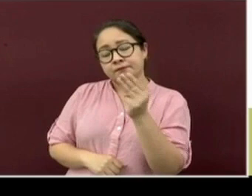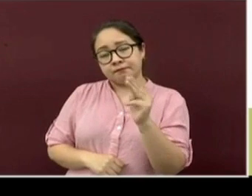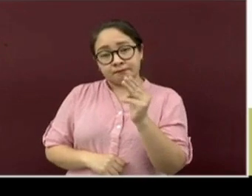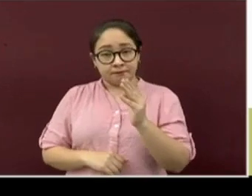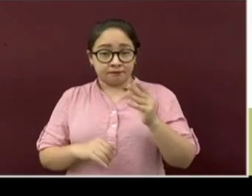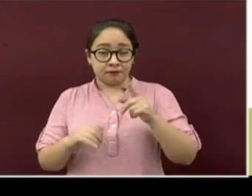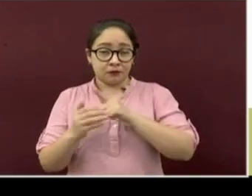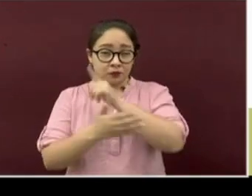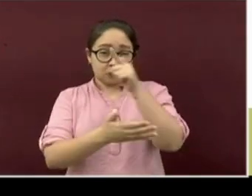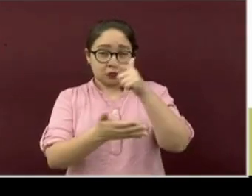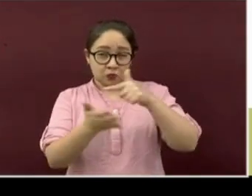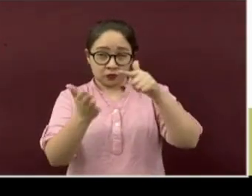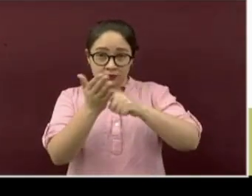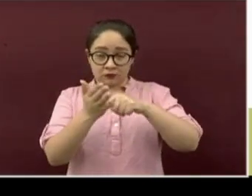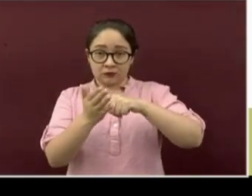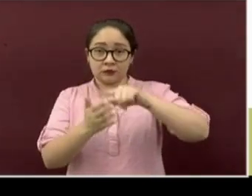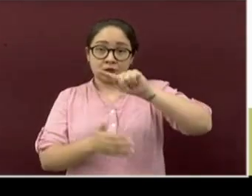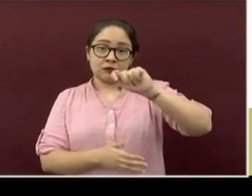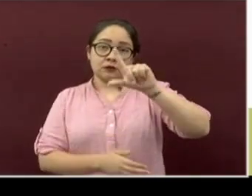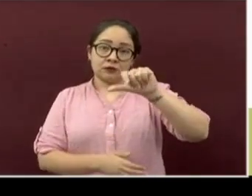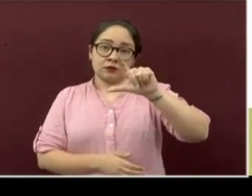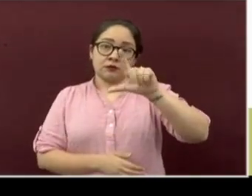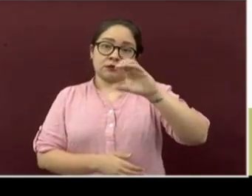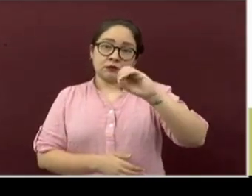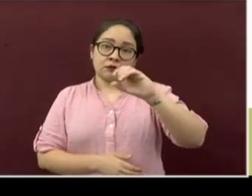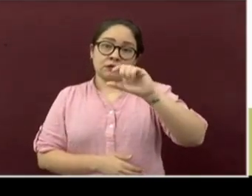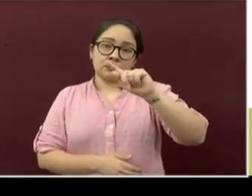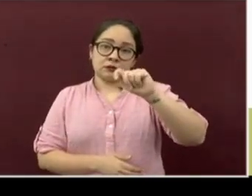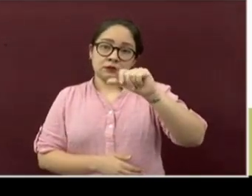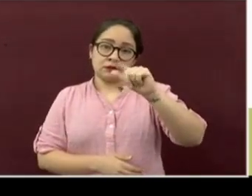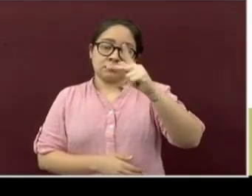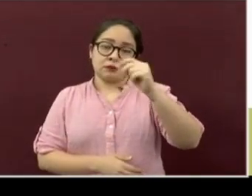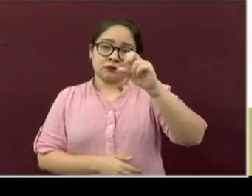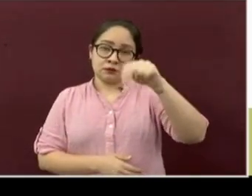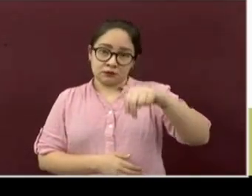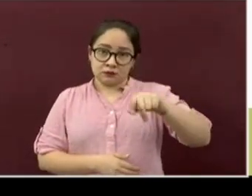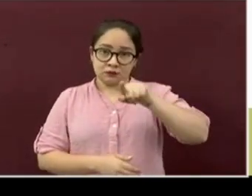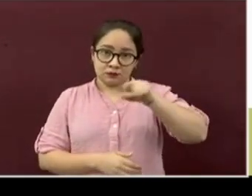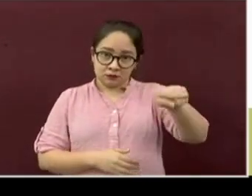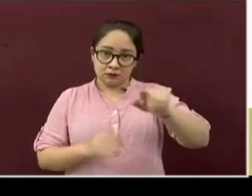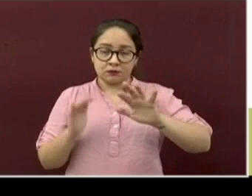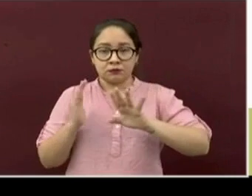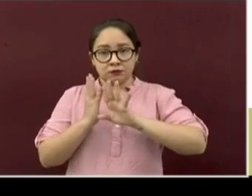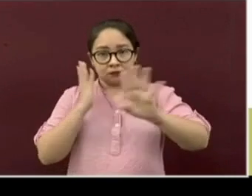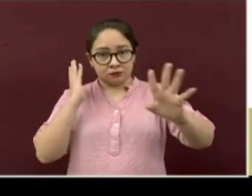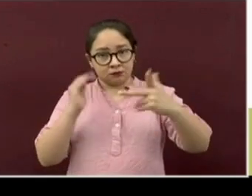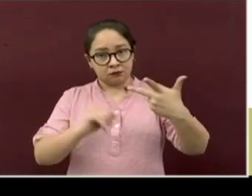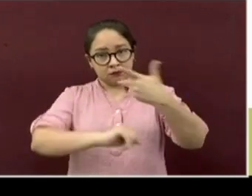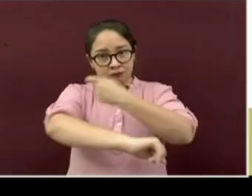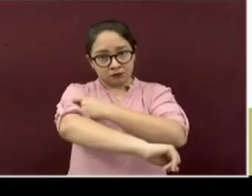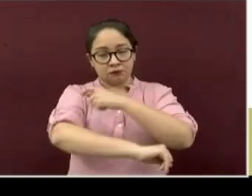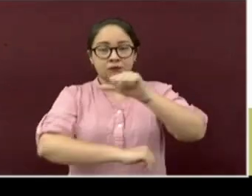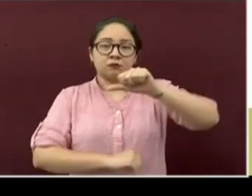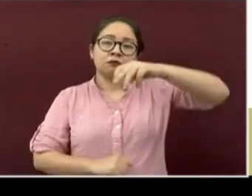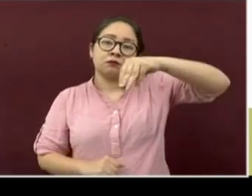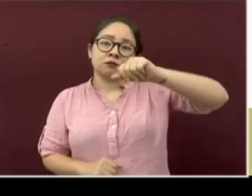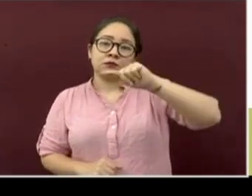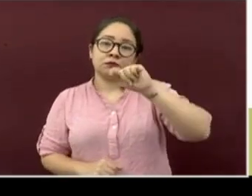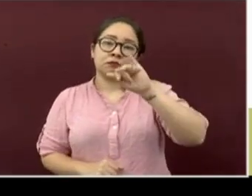Tlacotalpan recibirán la vacuna los pobladores de Amatitlán y Tlacotalpan.